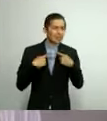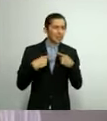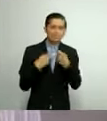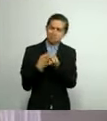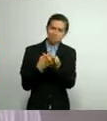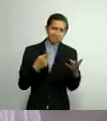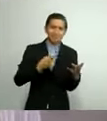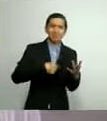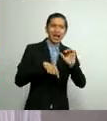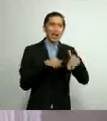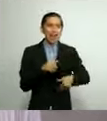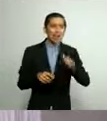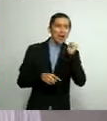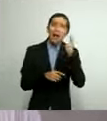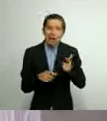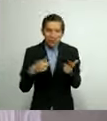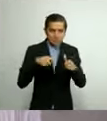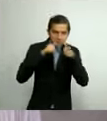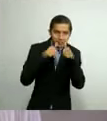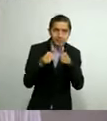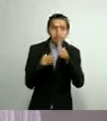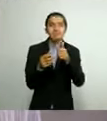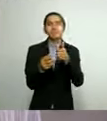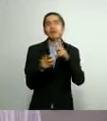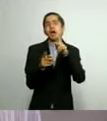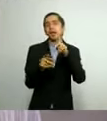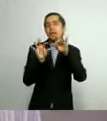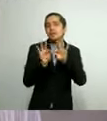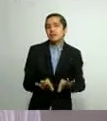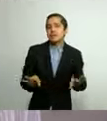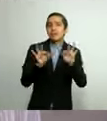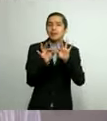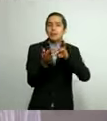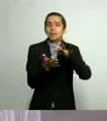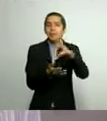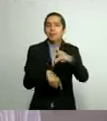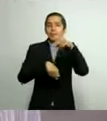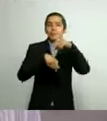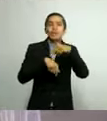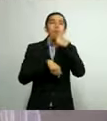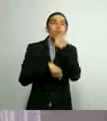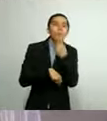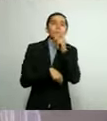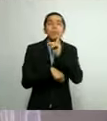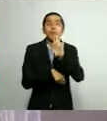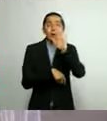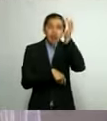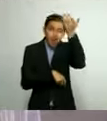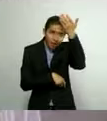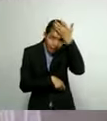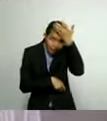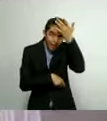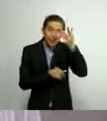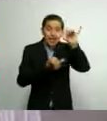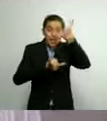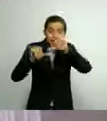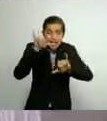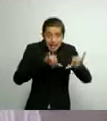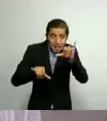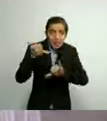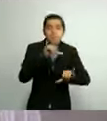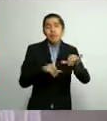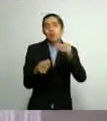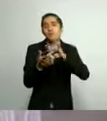Personalmente agradezco a los médicos, a las enfermeras, a las químicas, los